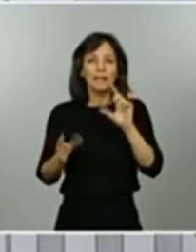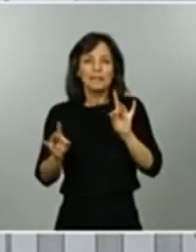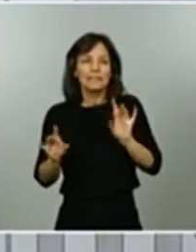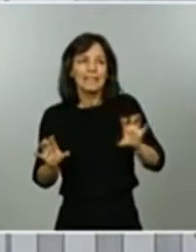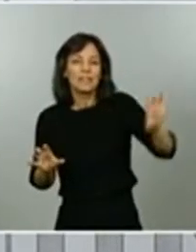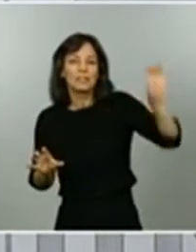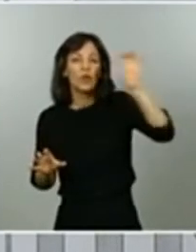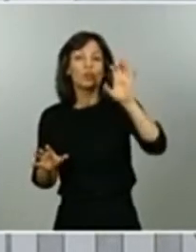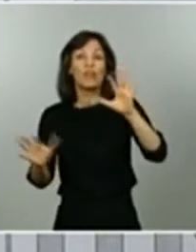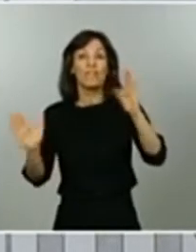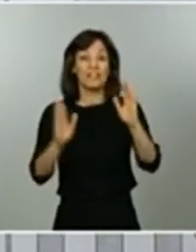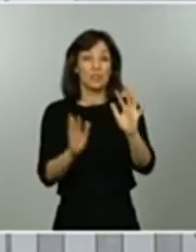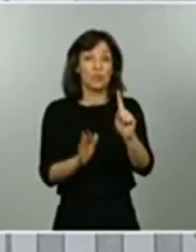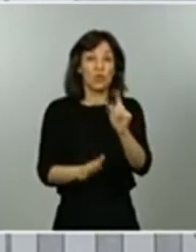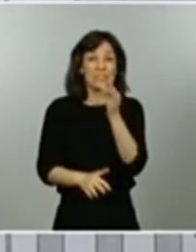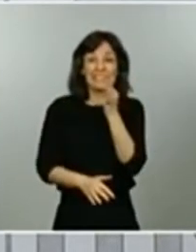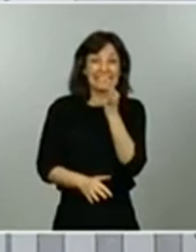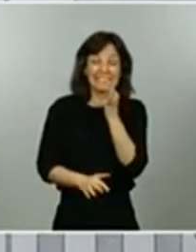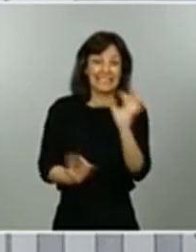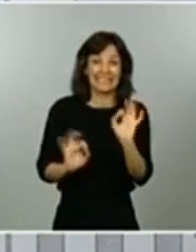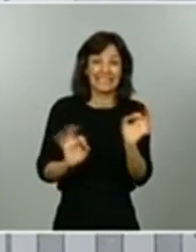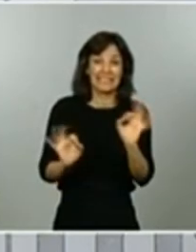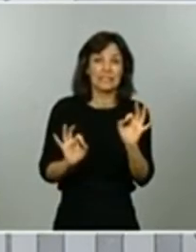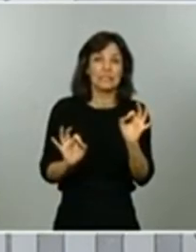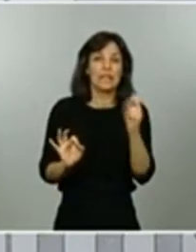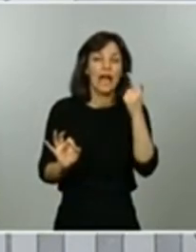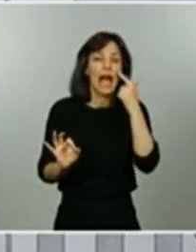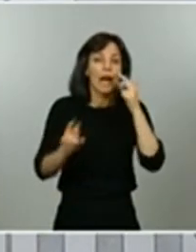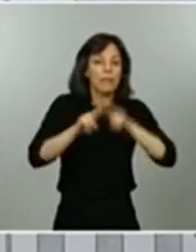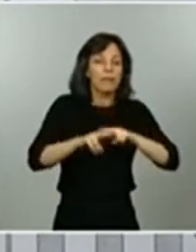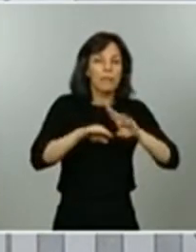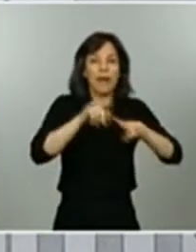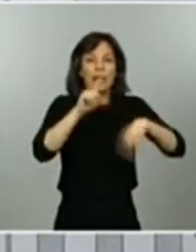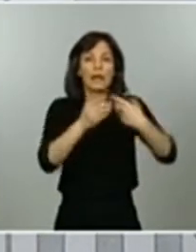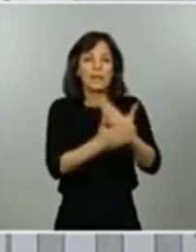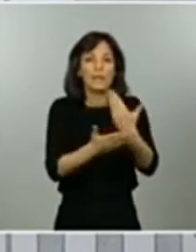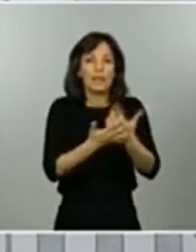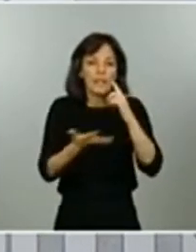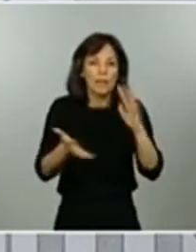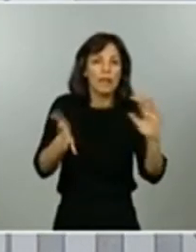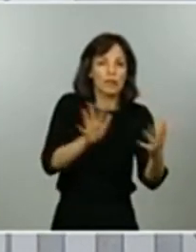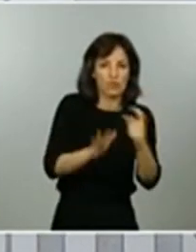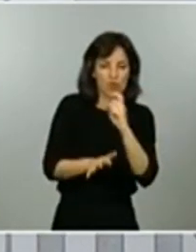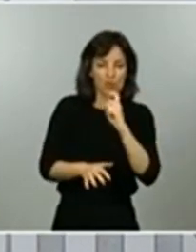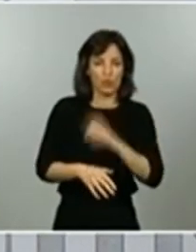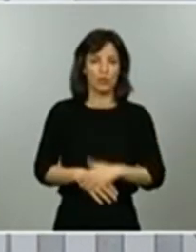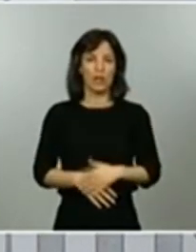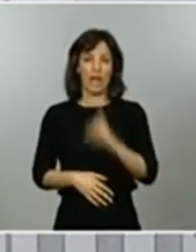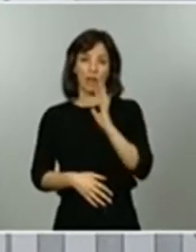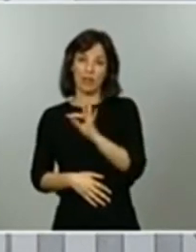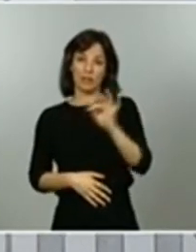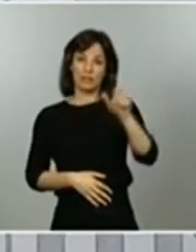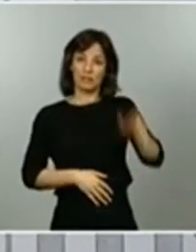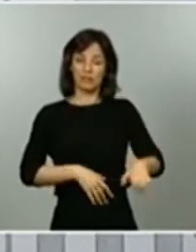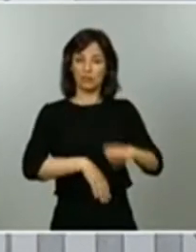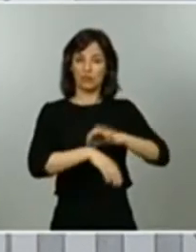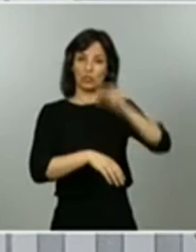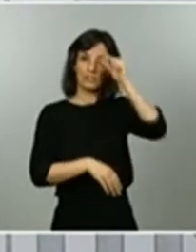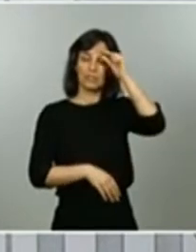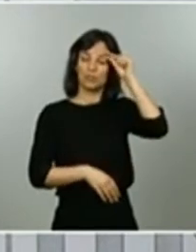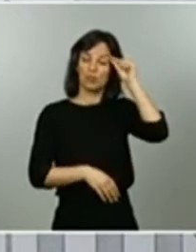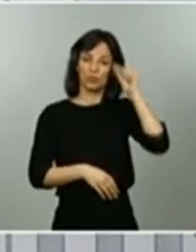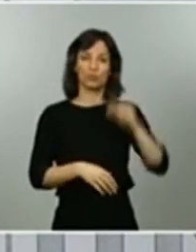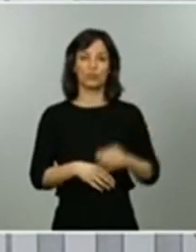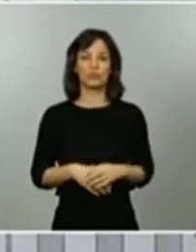fase 1 estarán en condiciones de avanzar en los siguientes días. Le voy a ceder la palabra ahora al doctor Fernando Simón, el